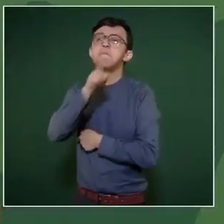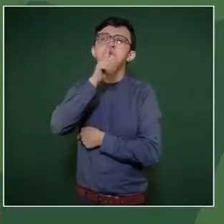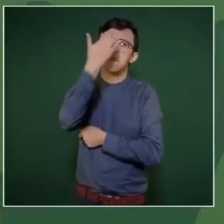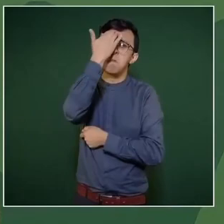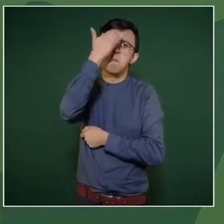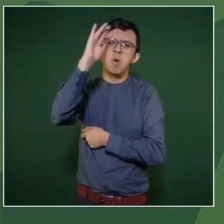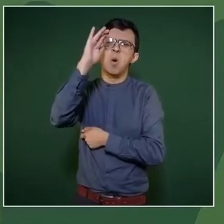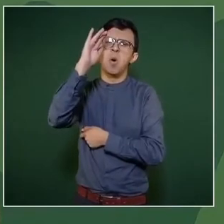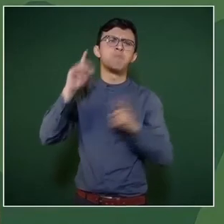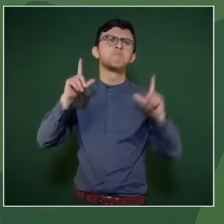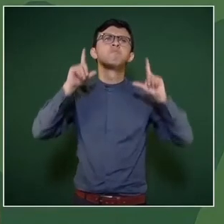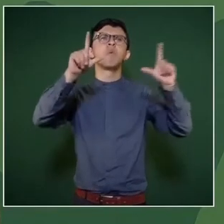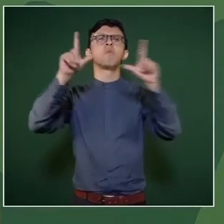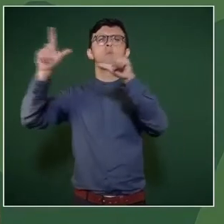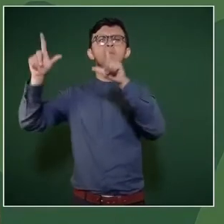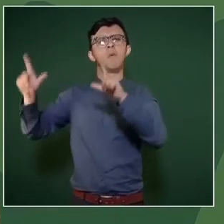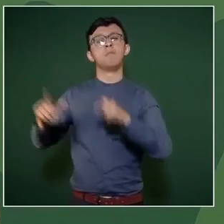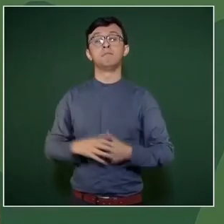nada,